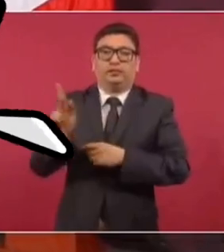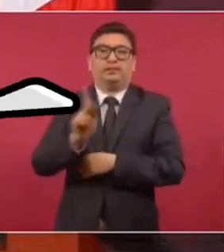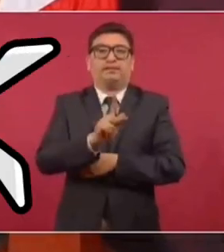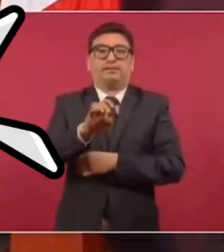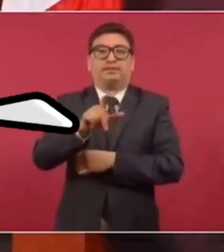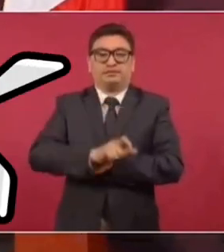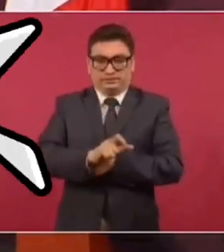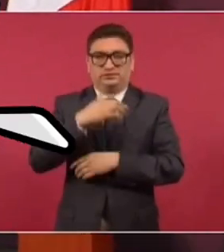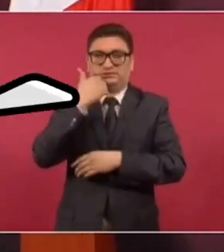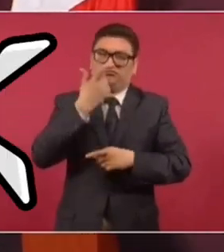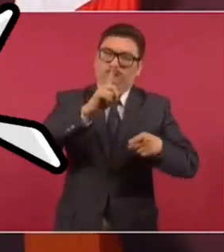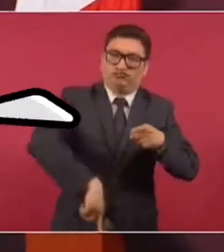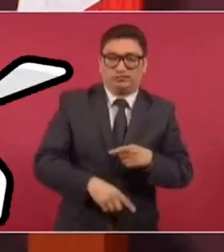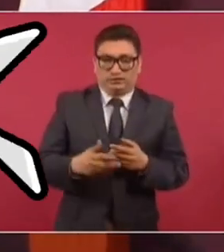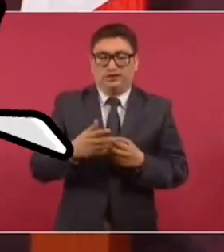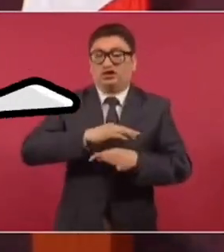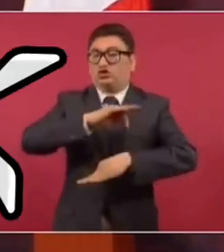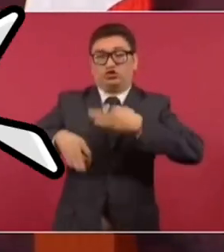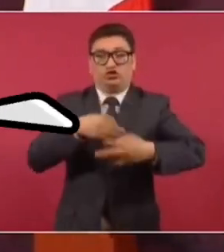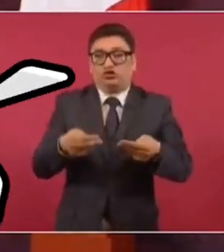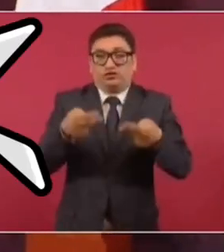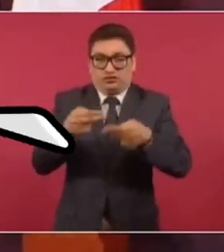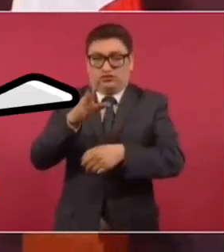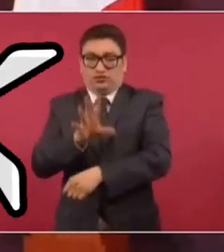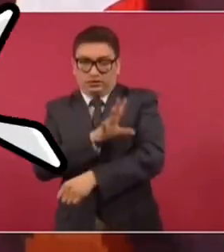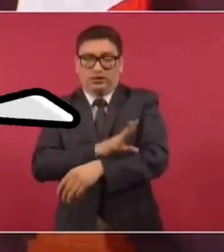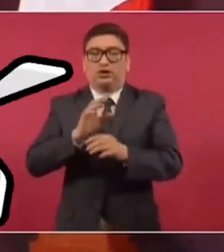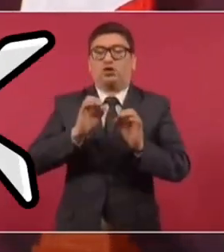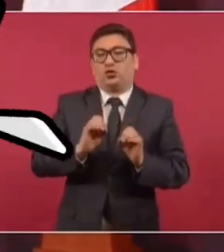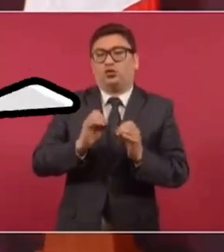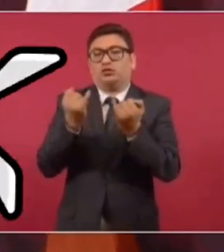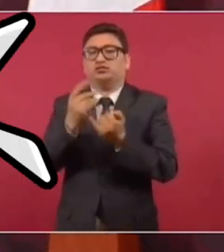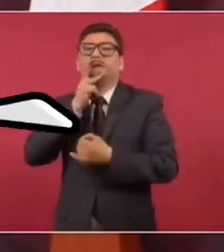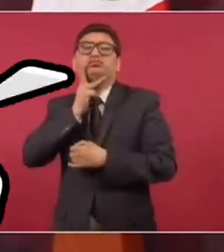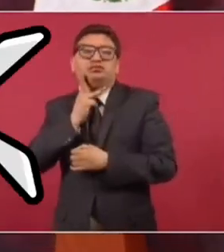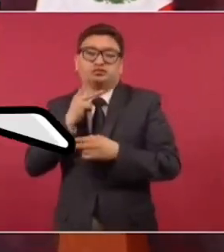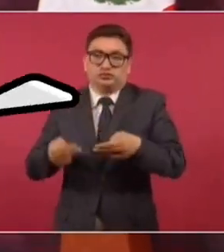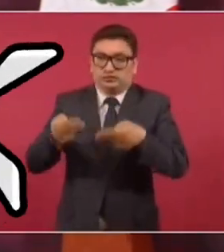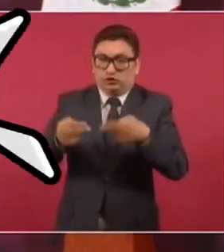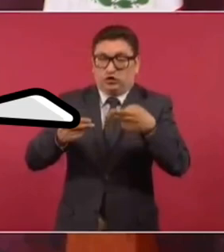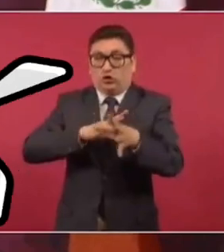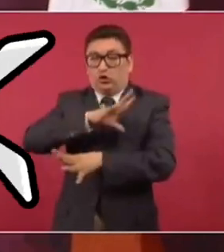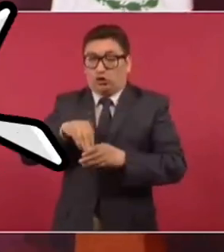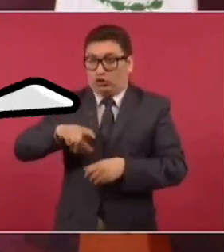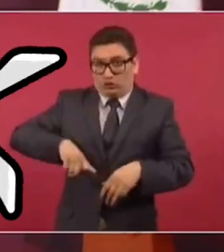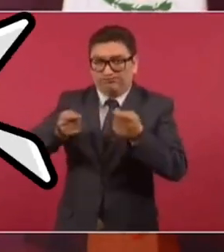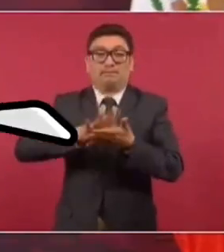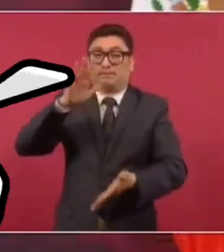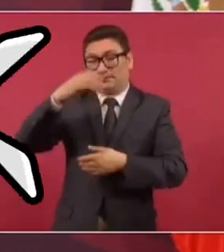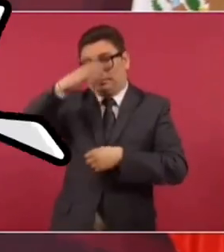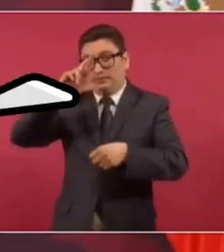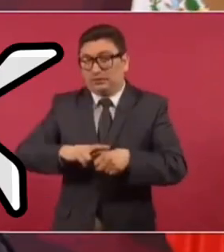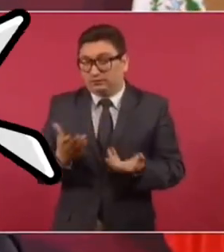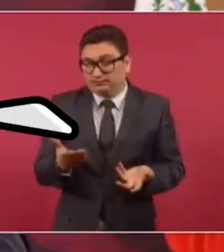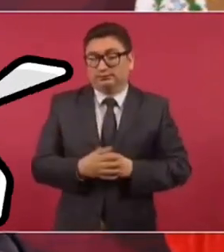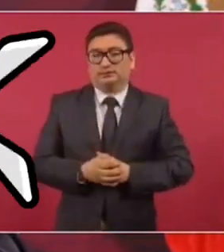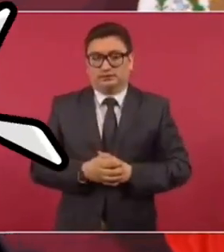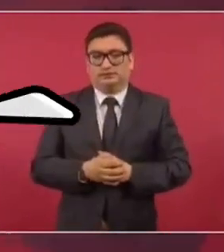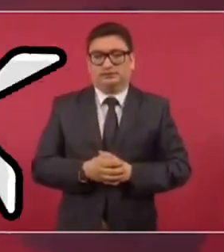y que todo el mercado, tanto de la industria eléctrica como del petróleo, lo manejaran privados. Entonces,